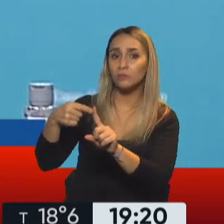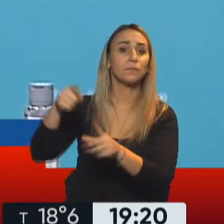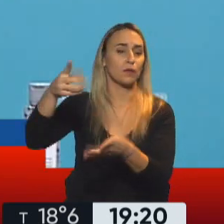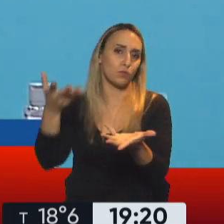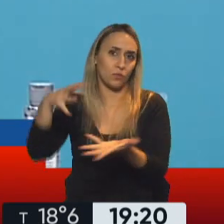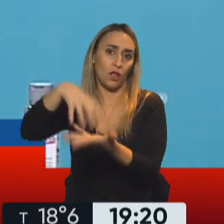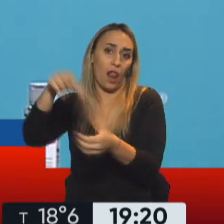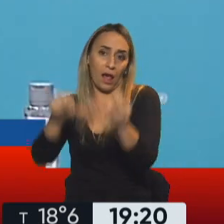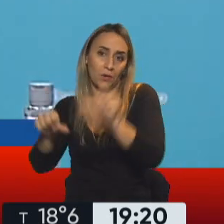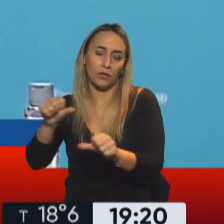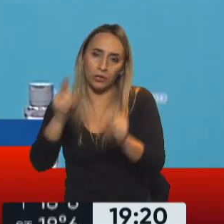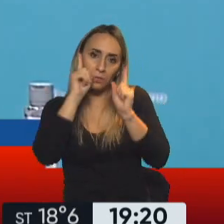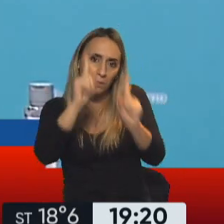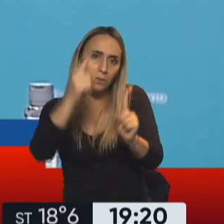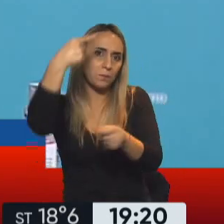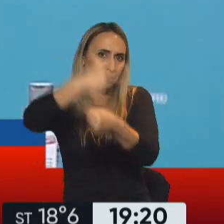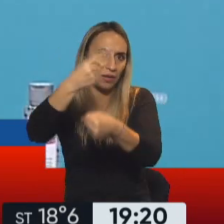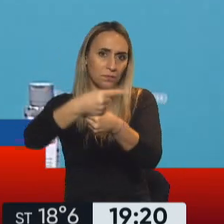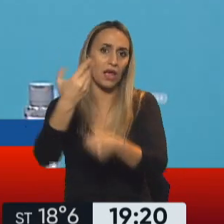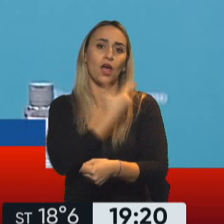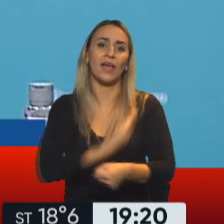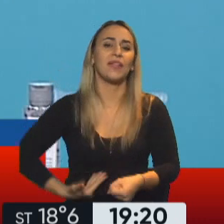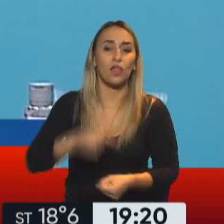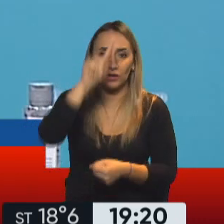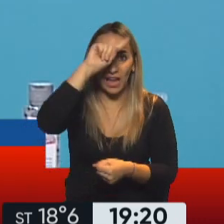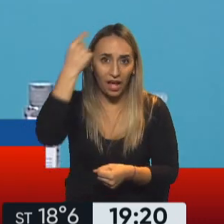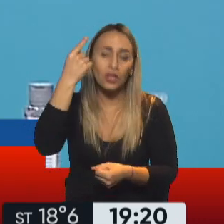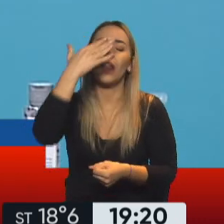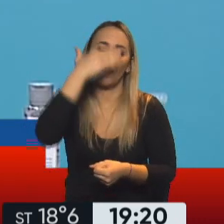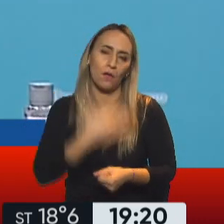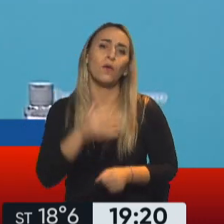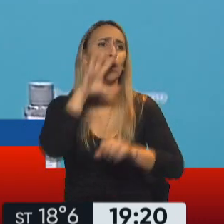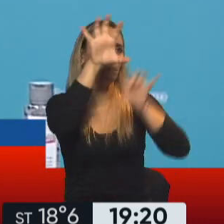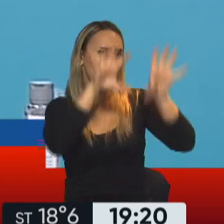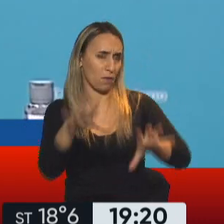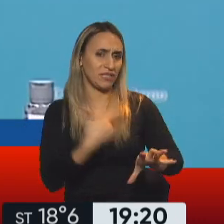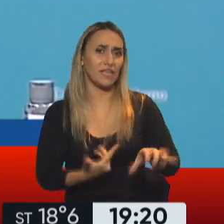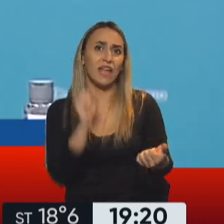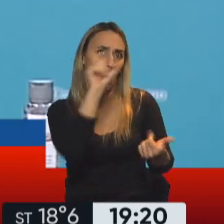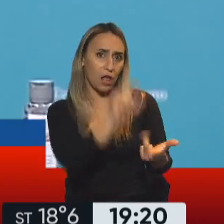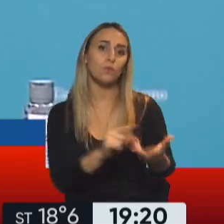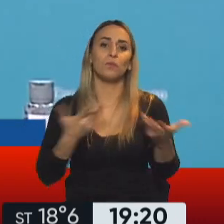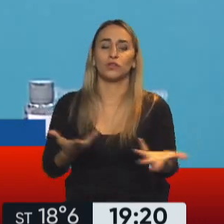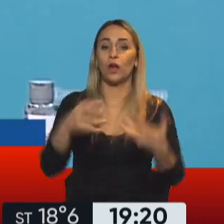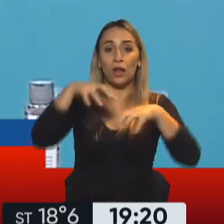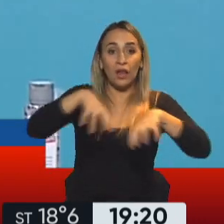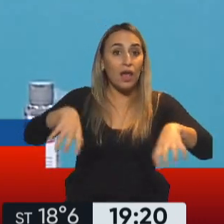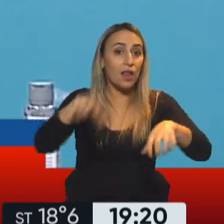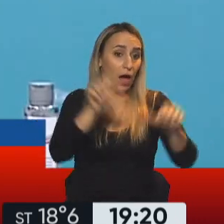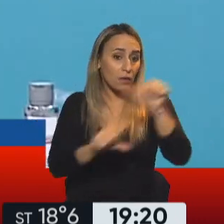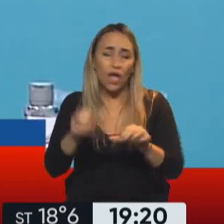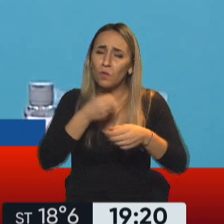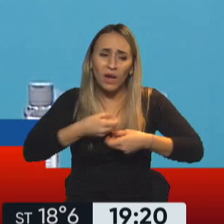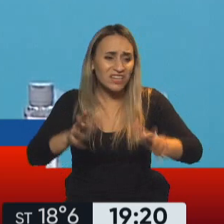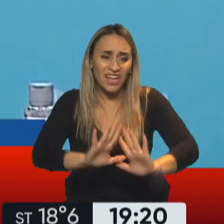priorizan a estados nacionales primero y subnacionales después. Por eso se sabe que cualquier laboratorio, de la misma manera que nosotros, está